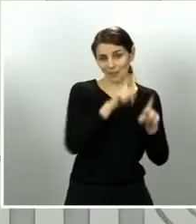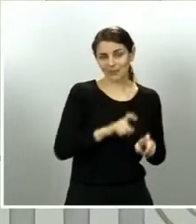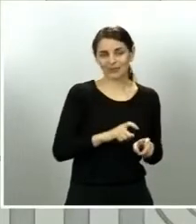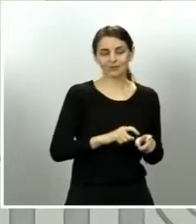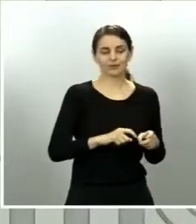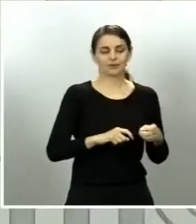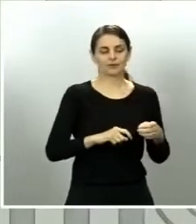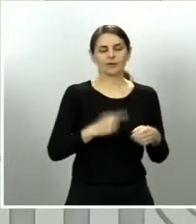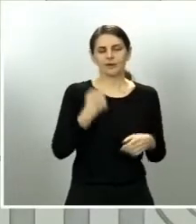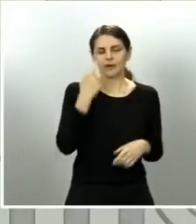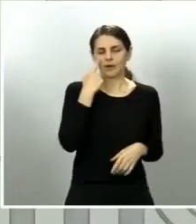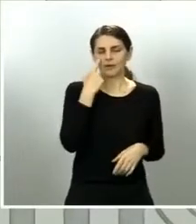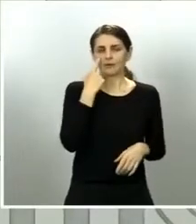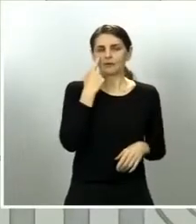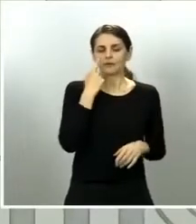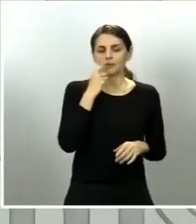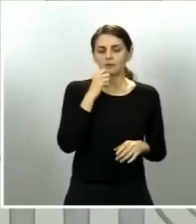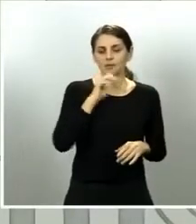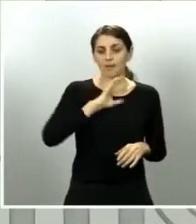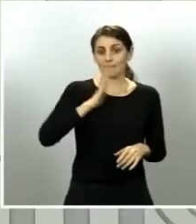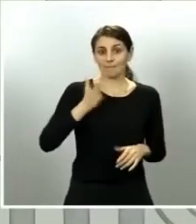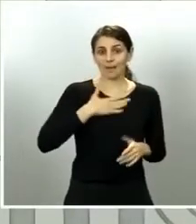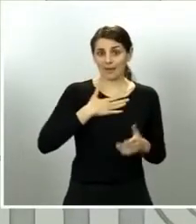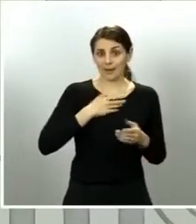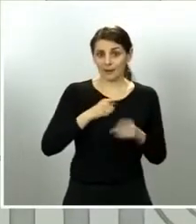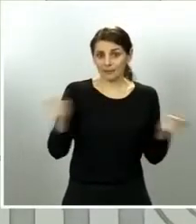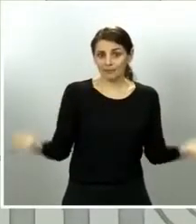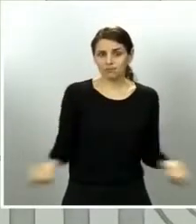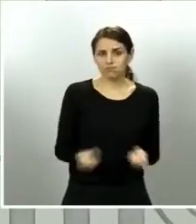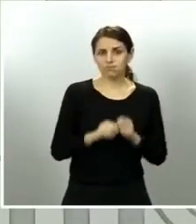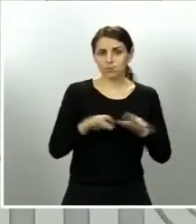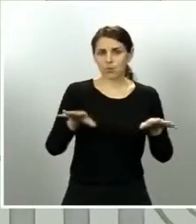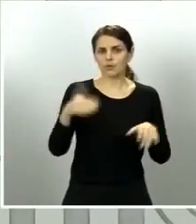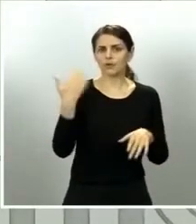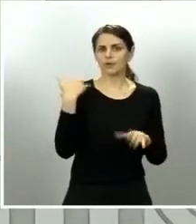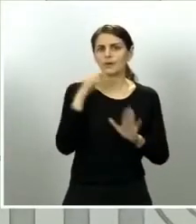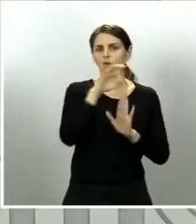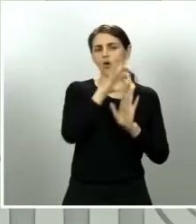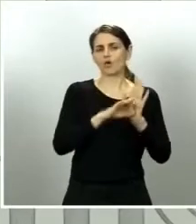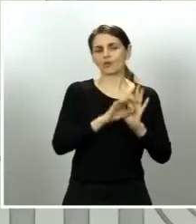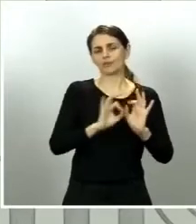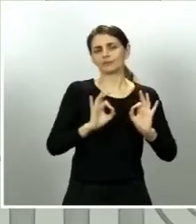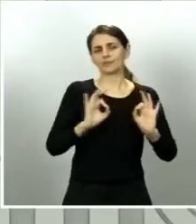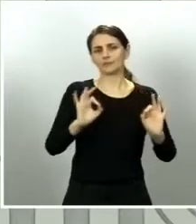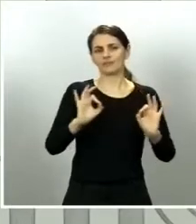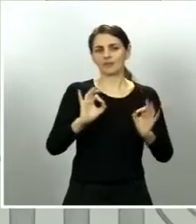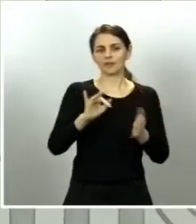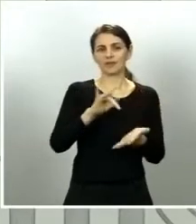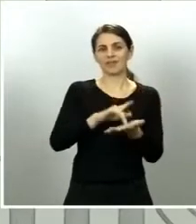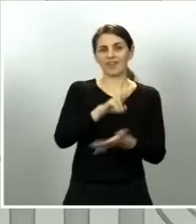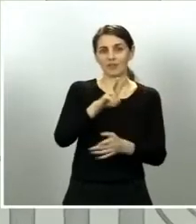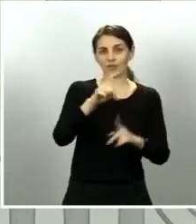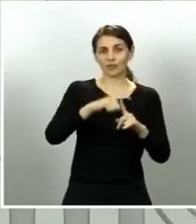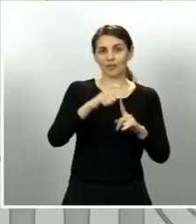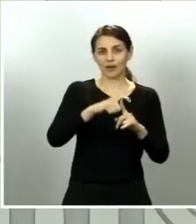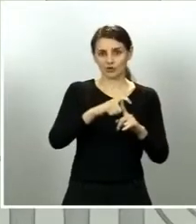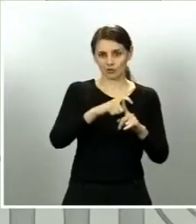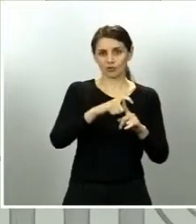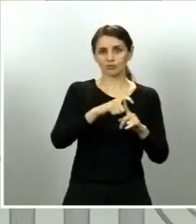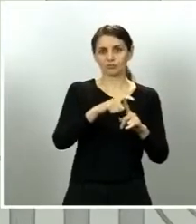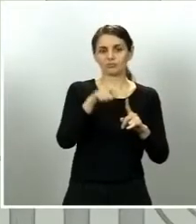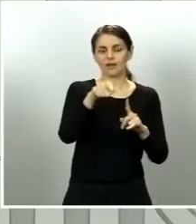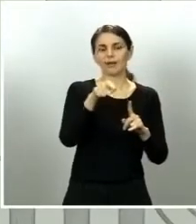daremos a conocer mañana respecto a los de mayo a las condiciones en que se podrán dar paseos hacer actividad física